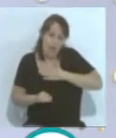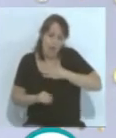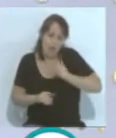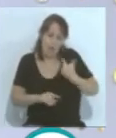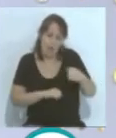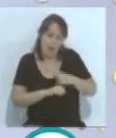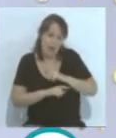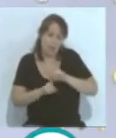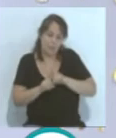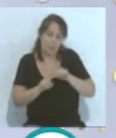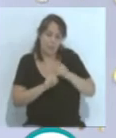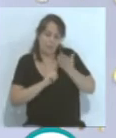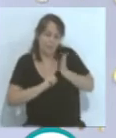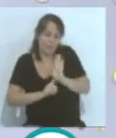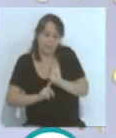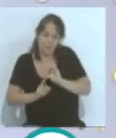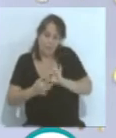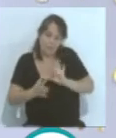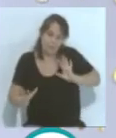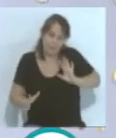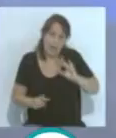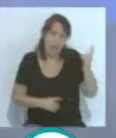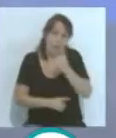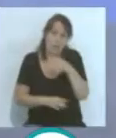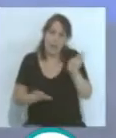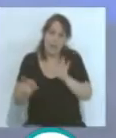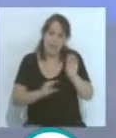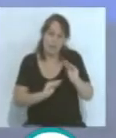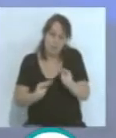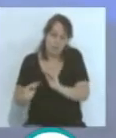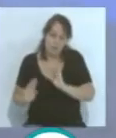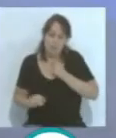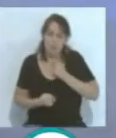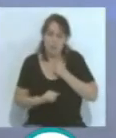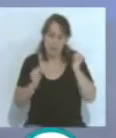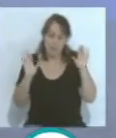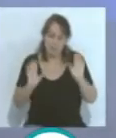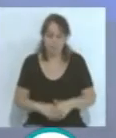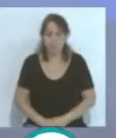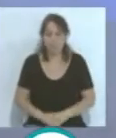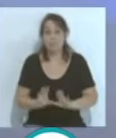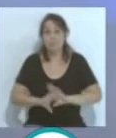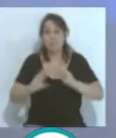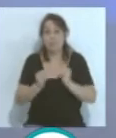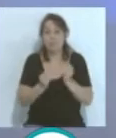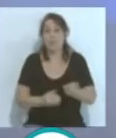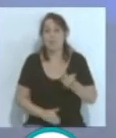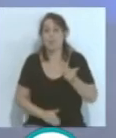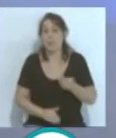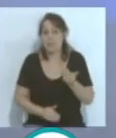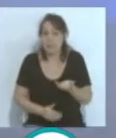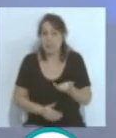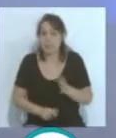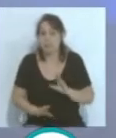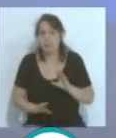tontería, cada uno podrá elegir la suya. Por supuesto que sí. Pero bueno, en definitiva, lo importante, yo, lo